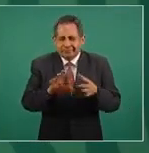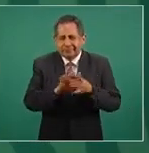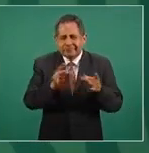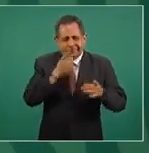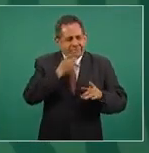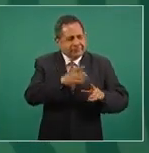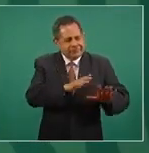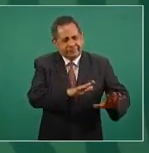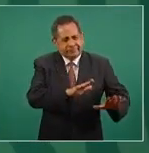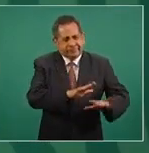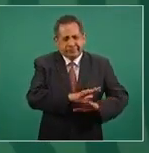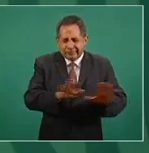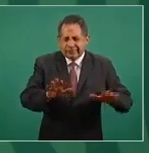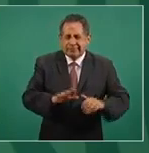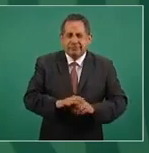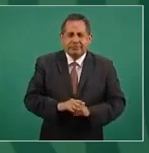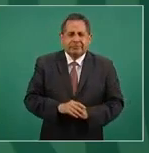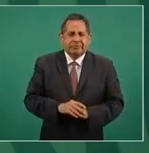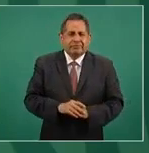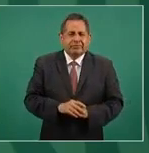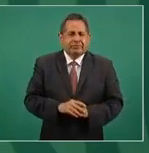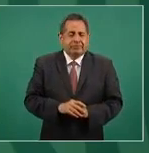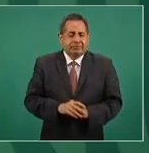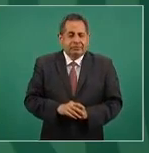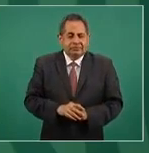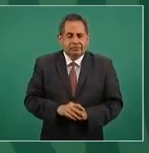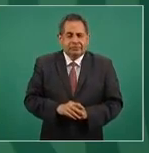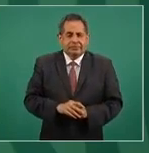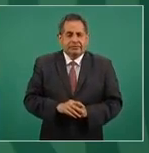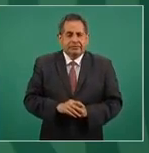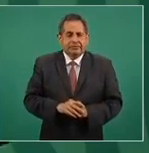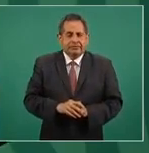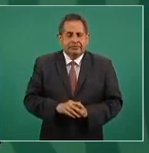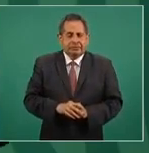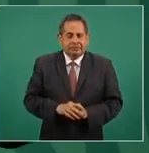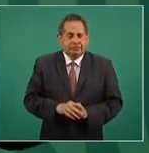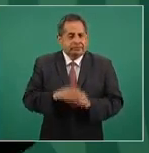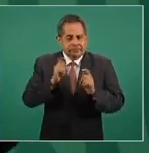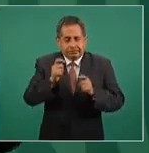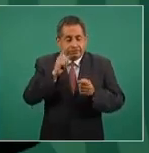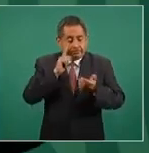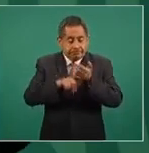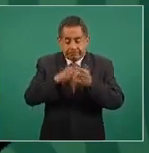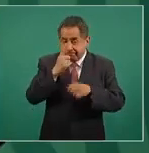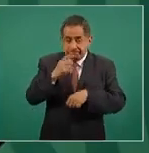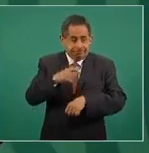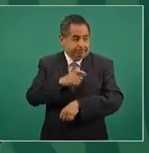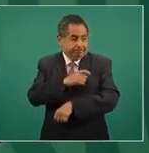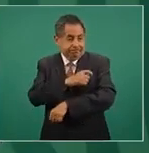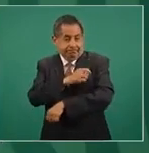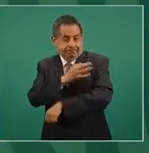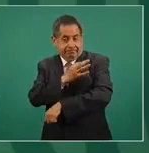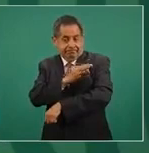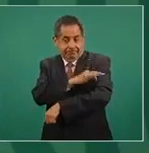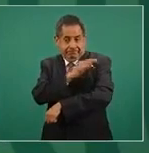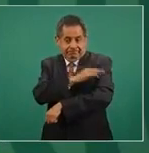la vacuna resuelve el problema de cualquier variante.